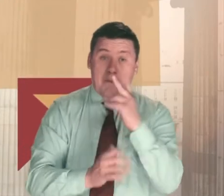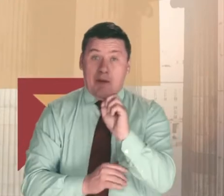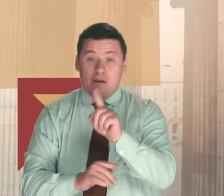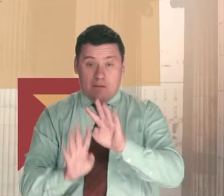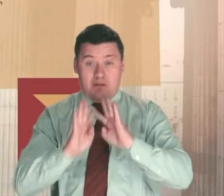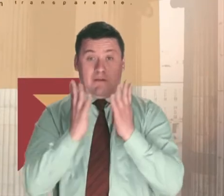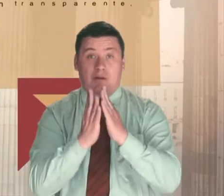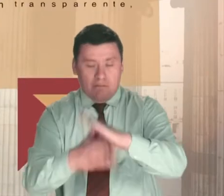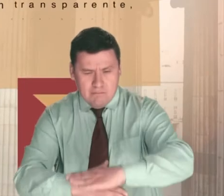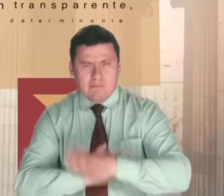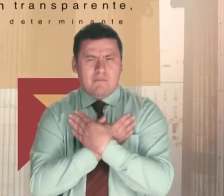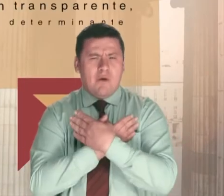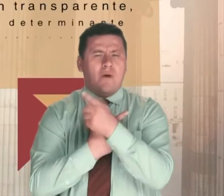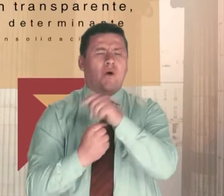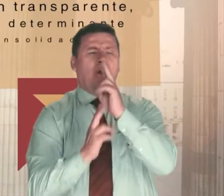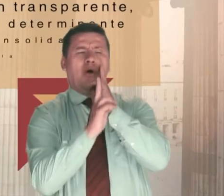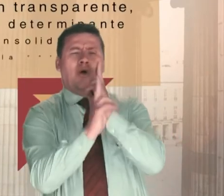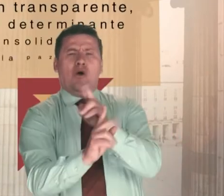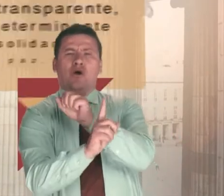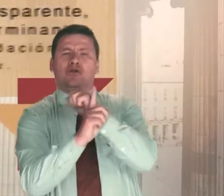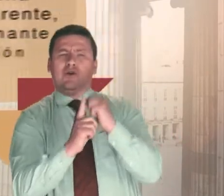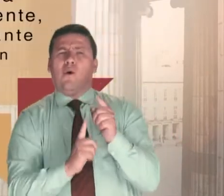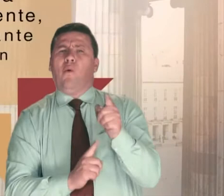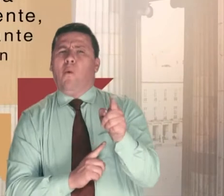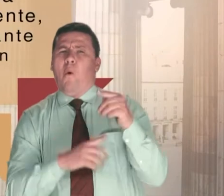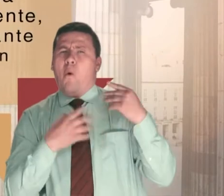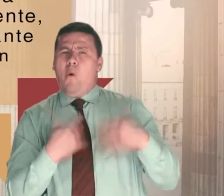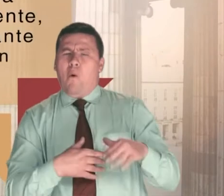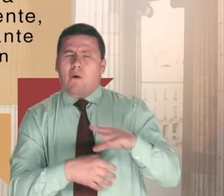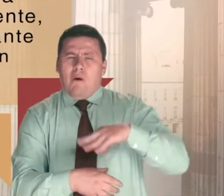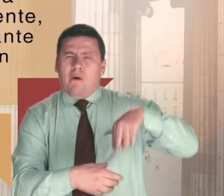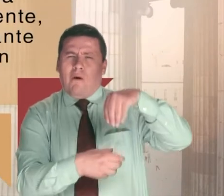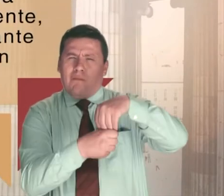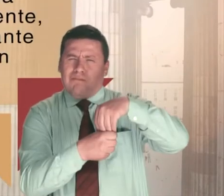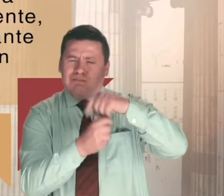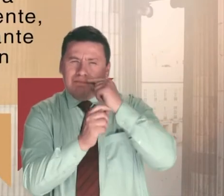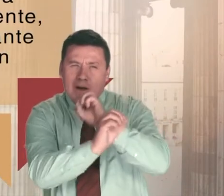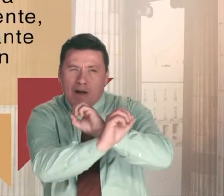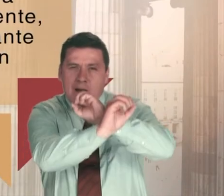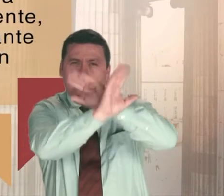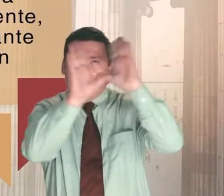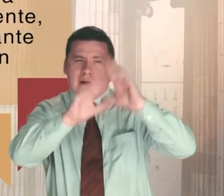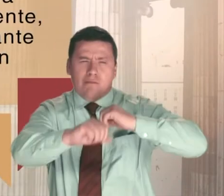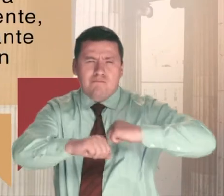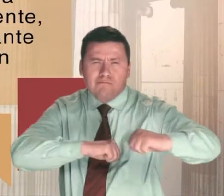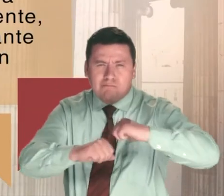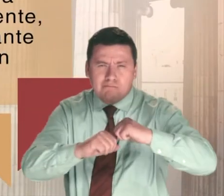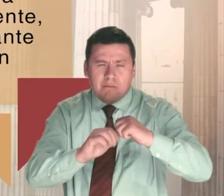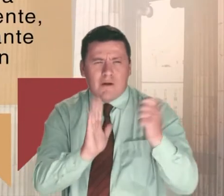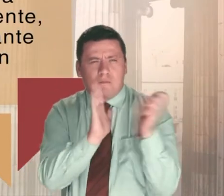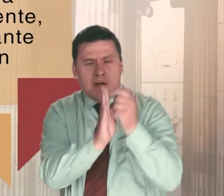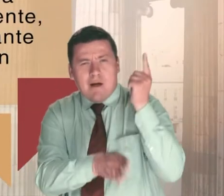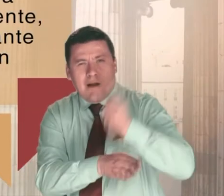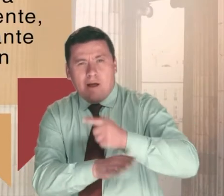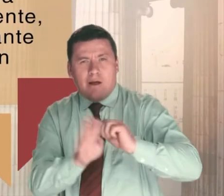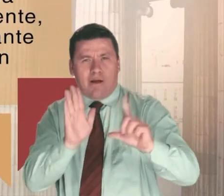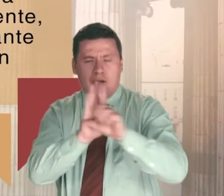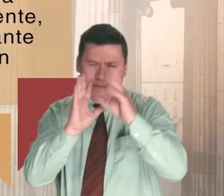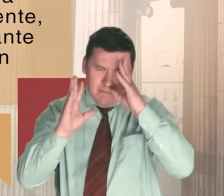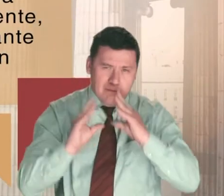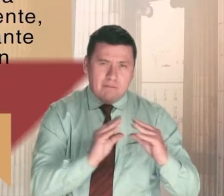Senado de la República será reconocido por la sociedad como una corporación transparente, eficiente y determinante en la